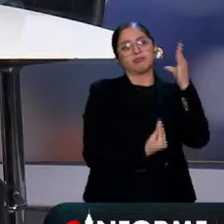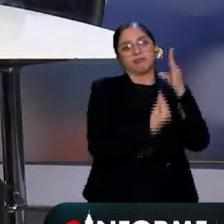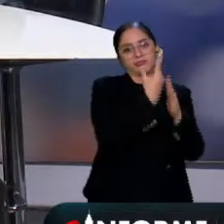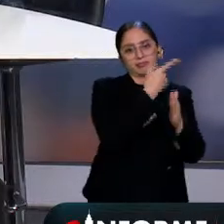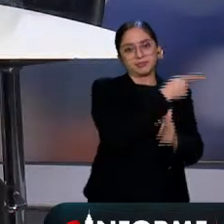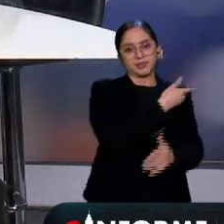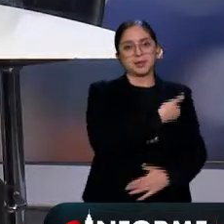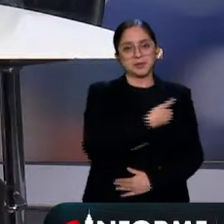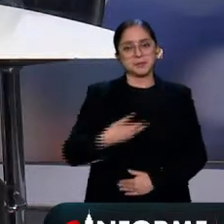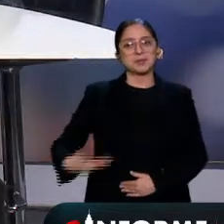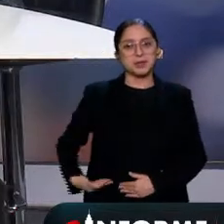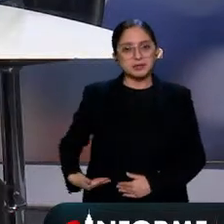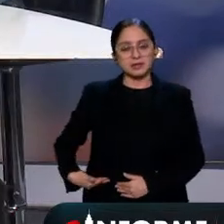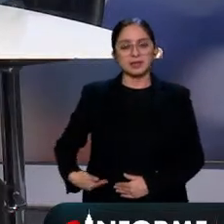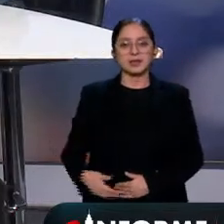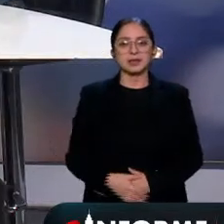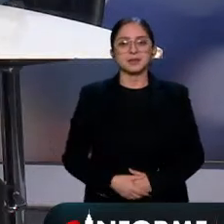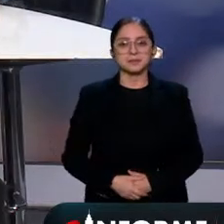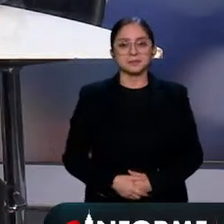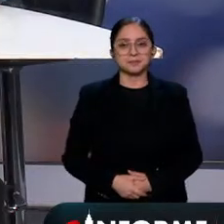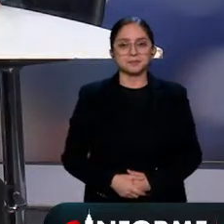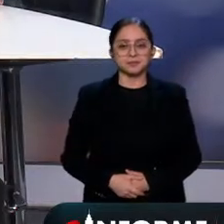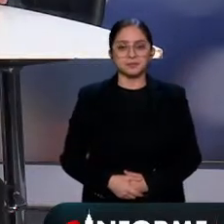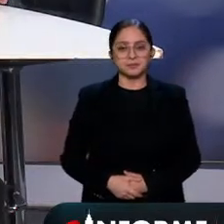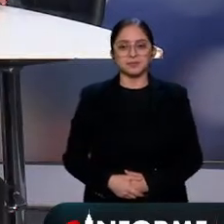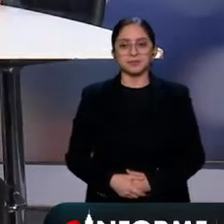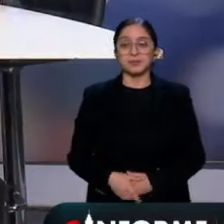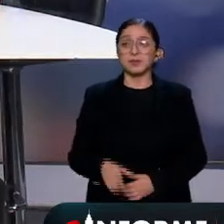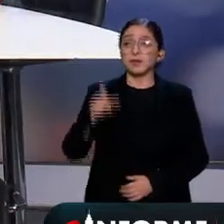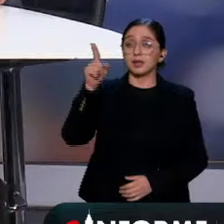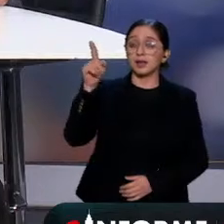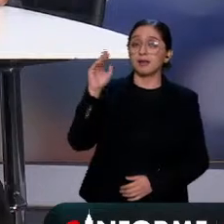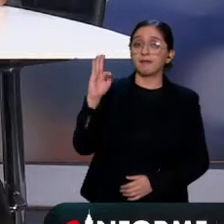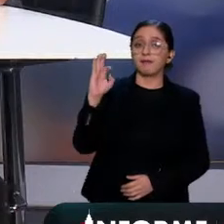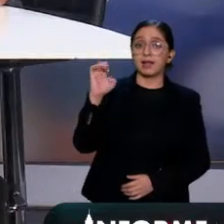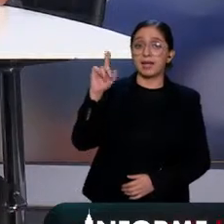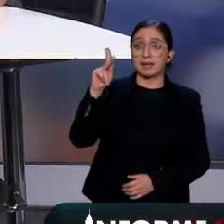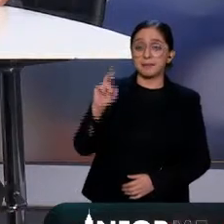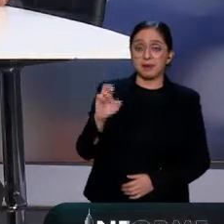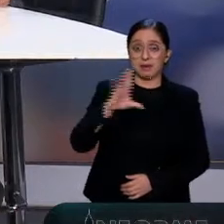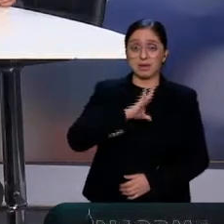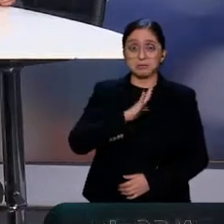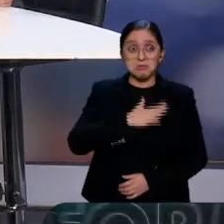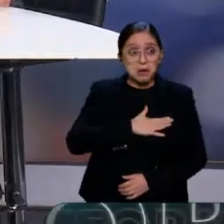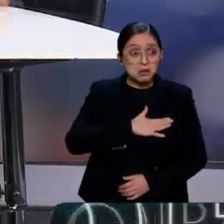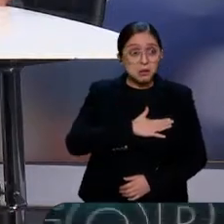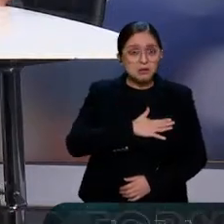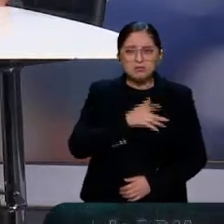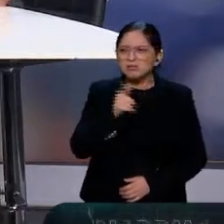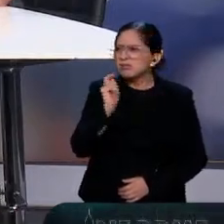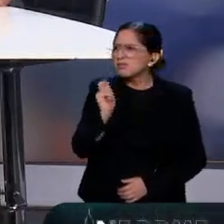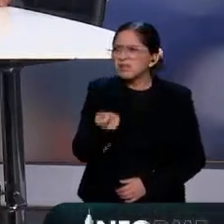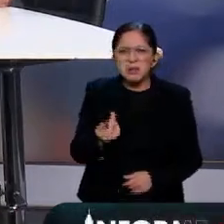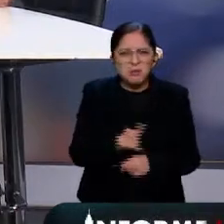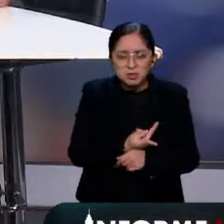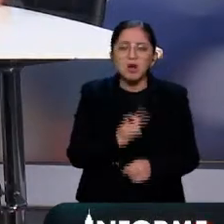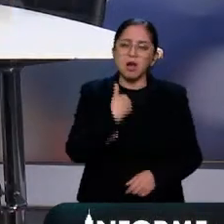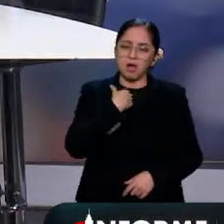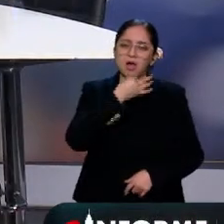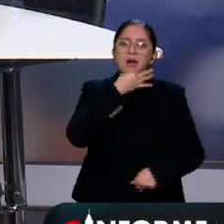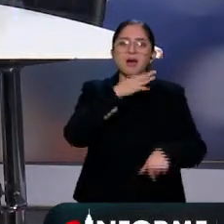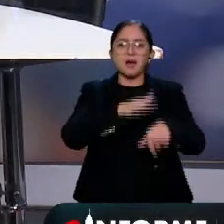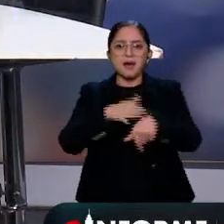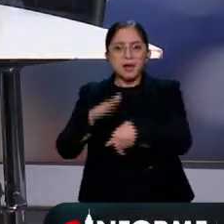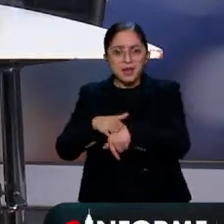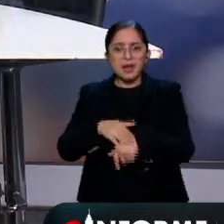la representación de estos grupos. De Felipe de España, que, le comento rápidamente, por si no se enteró, se hace un pase de la